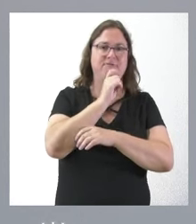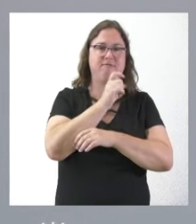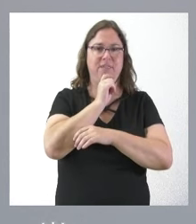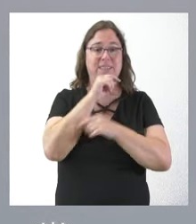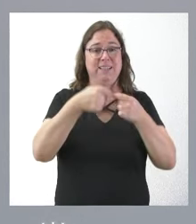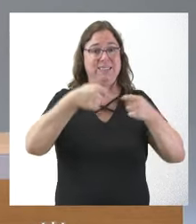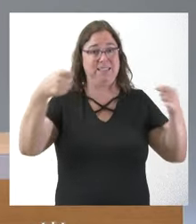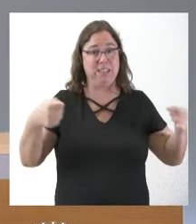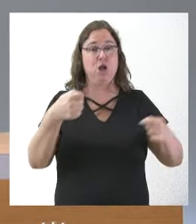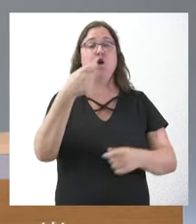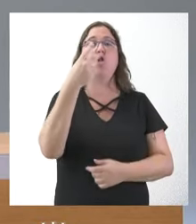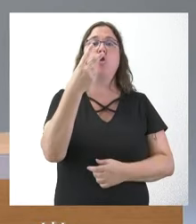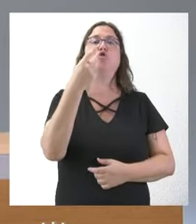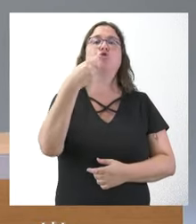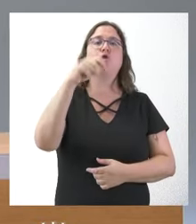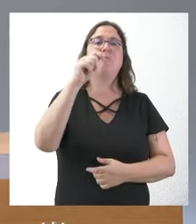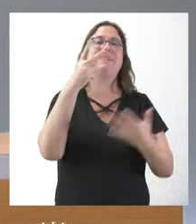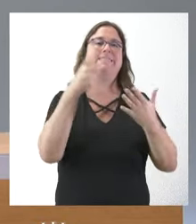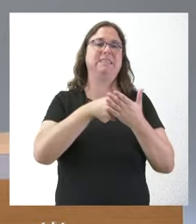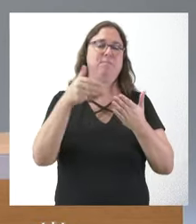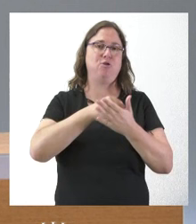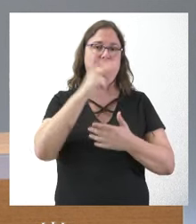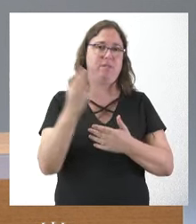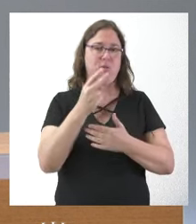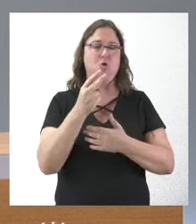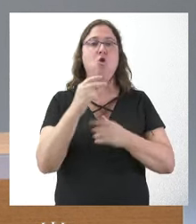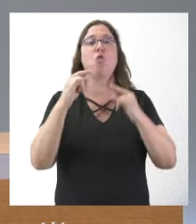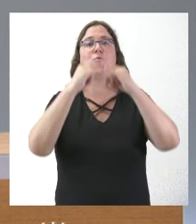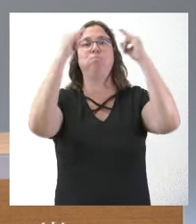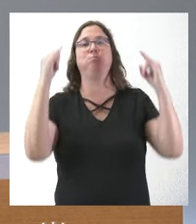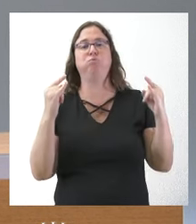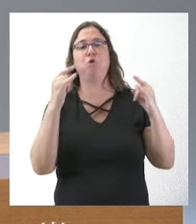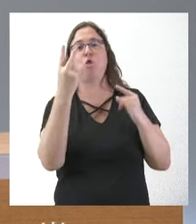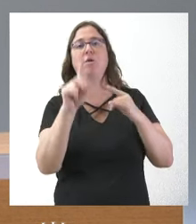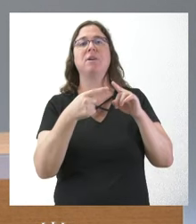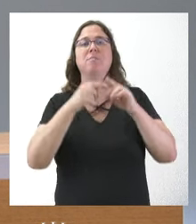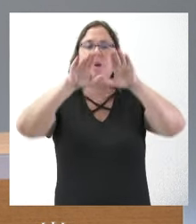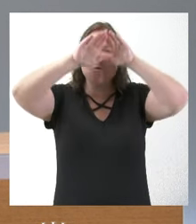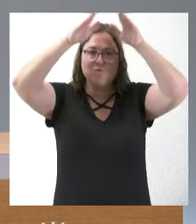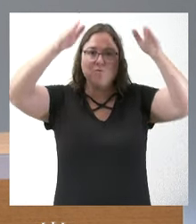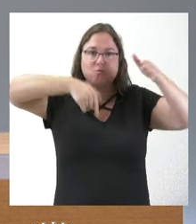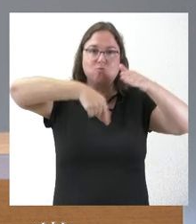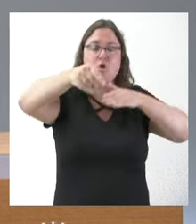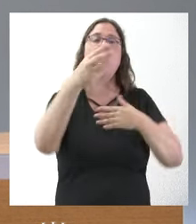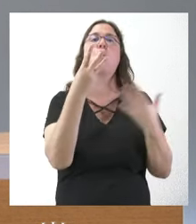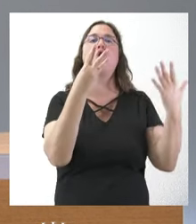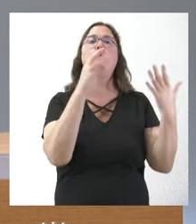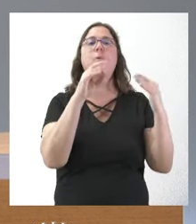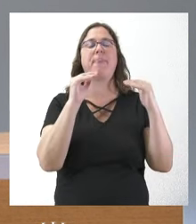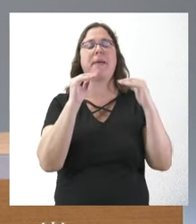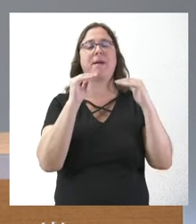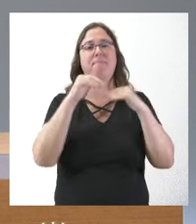es de 2,7 millones de euros, incluye la construcción de dos pasos inferiores y un viaducto de algo más de 90 metros para salvar el río Ciruelos.